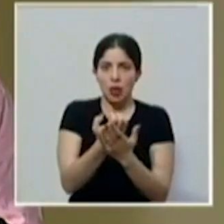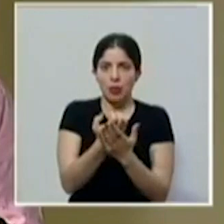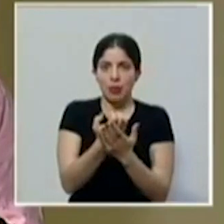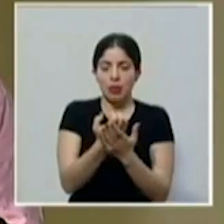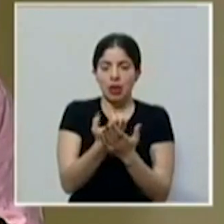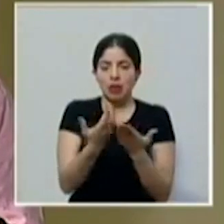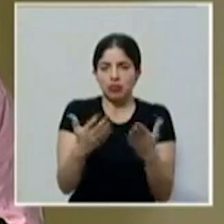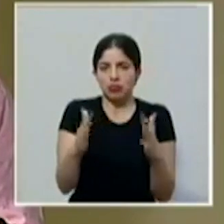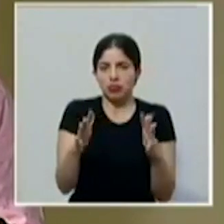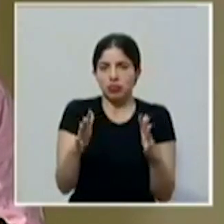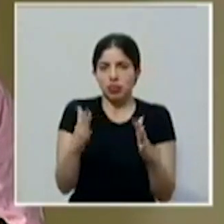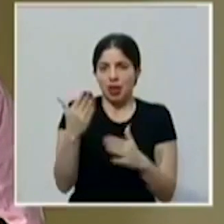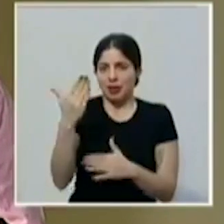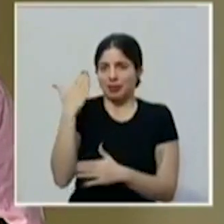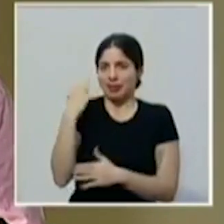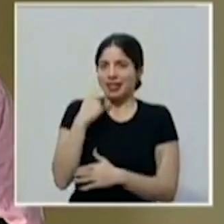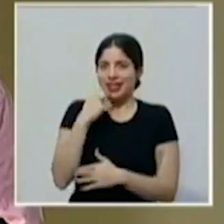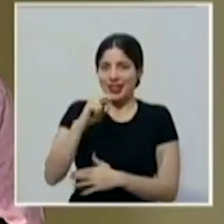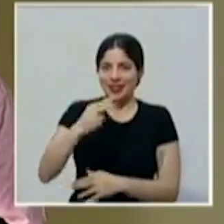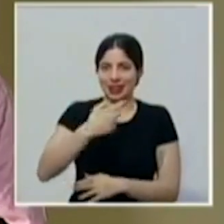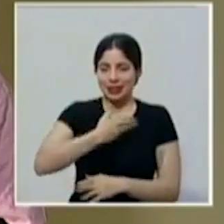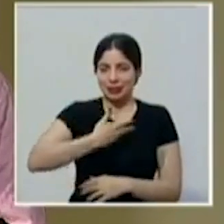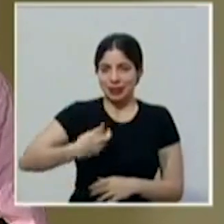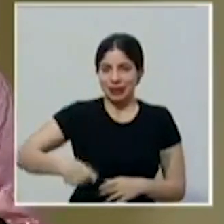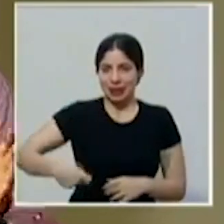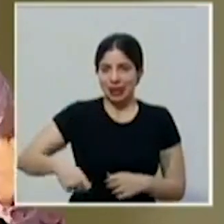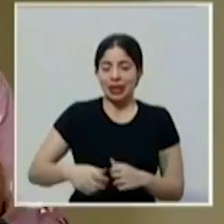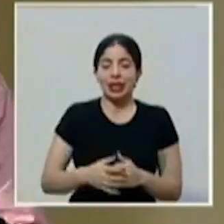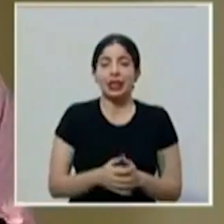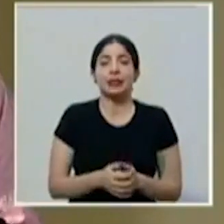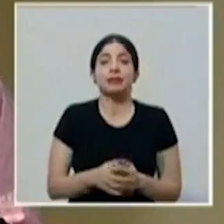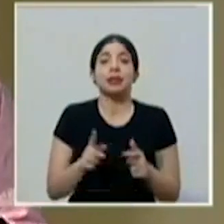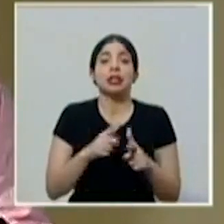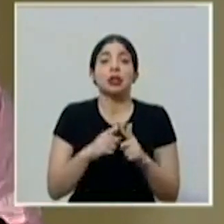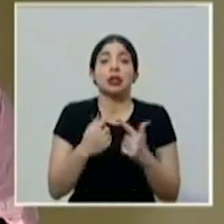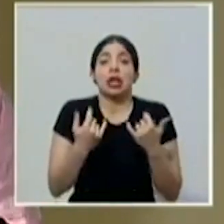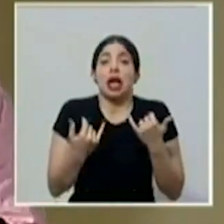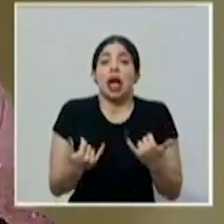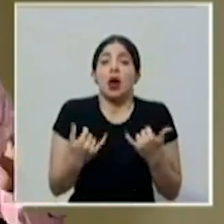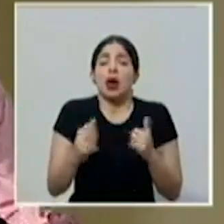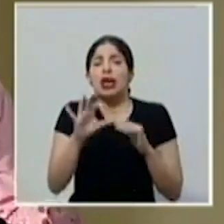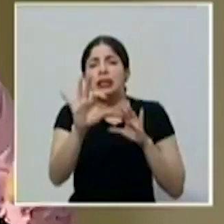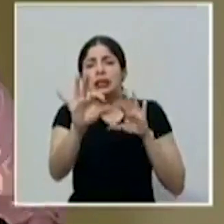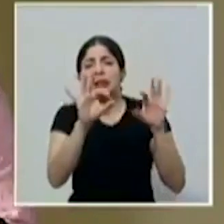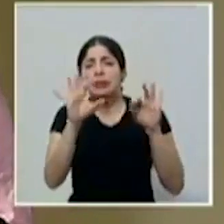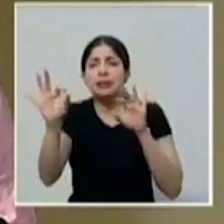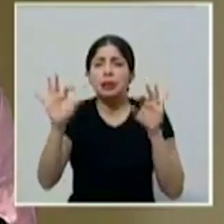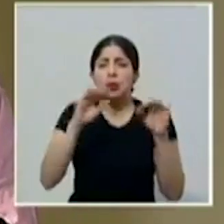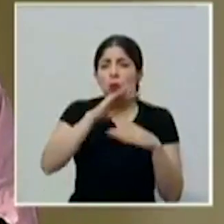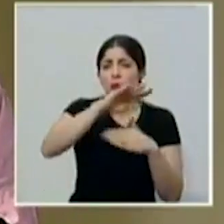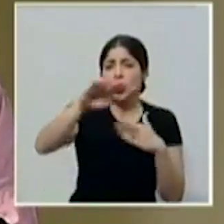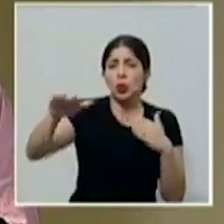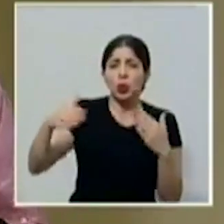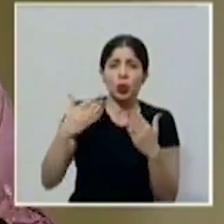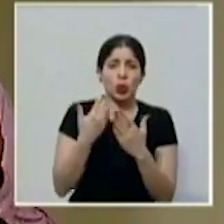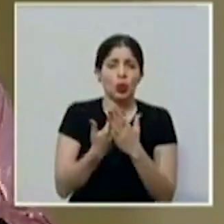también mencionó la vicepresidenta. Así que la invitación a todas y a todos